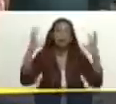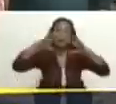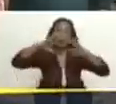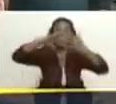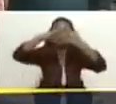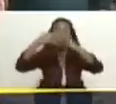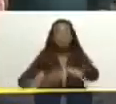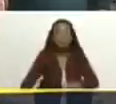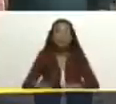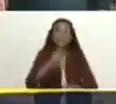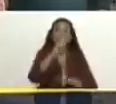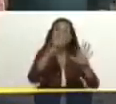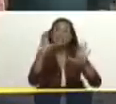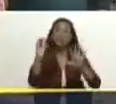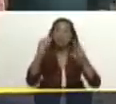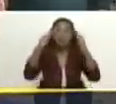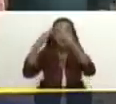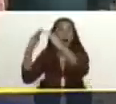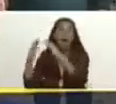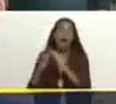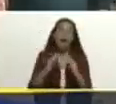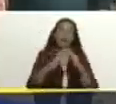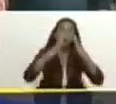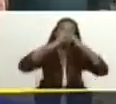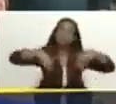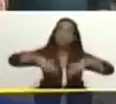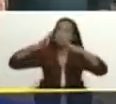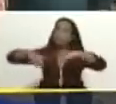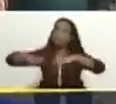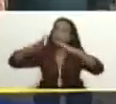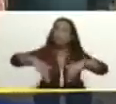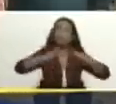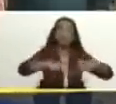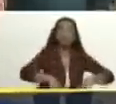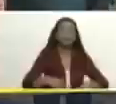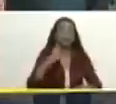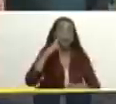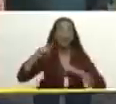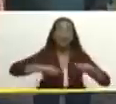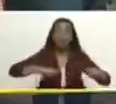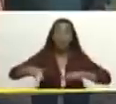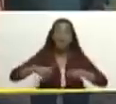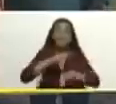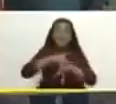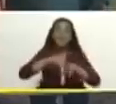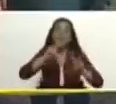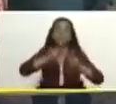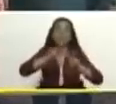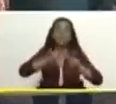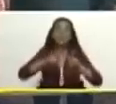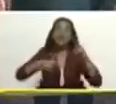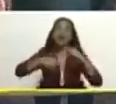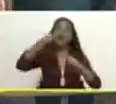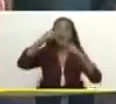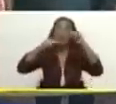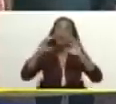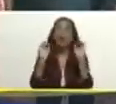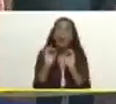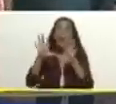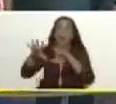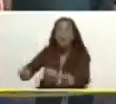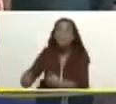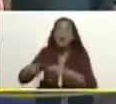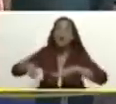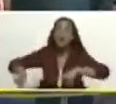más de 60 viviendas o la podamos coordinar con el ministerio de vivienda para construir viviendas o para ocupar